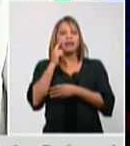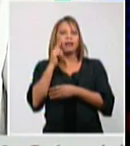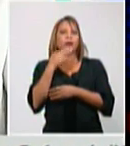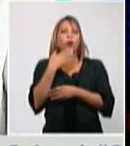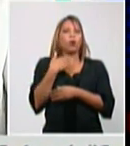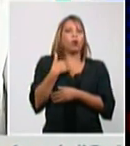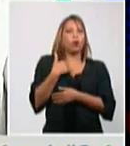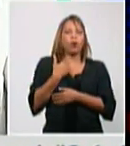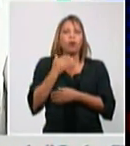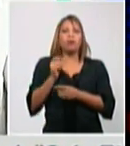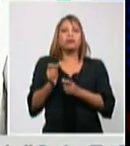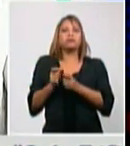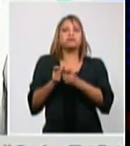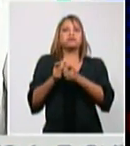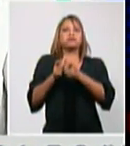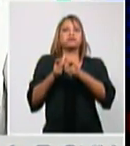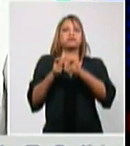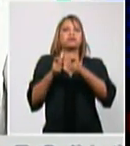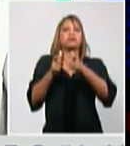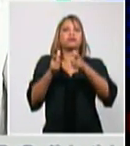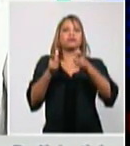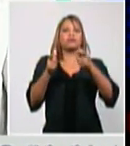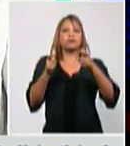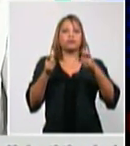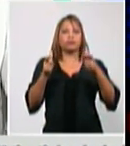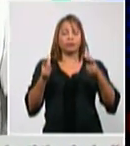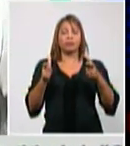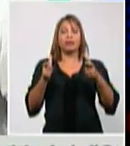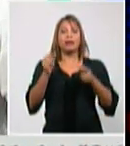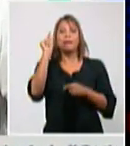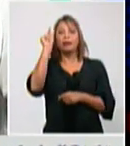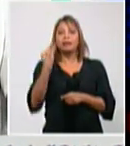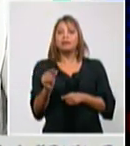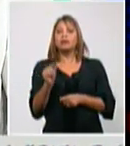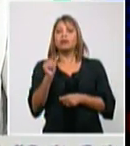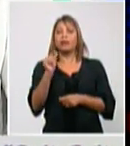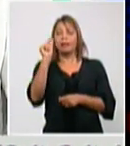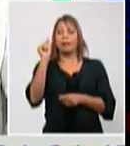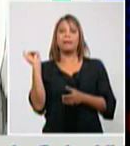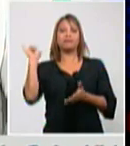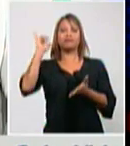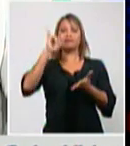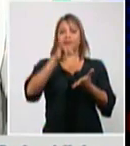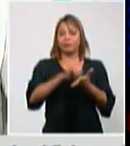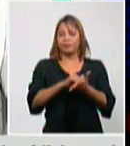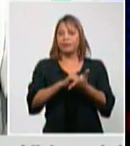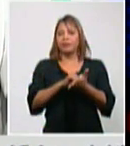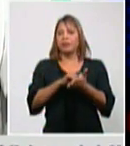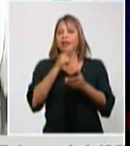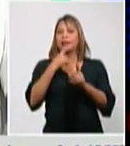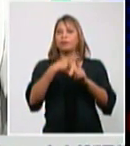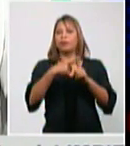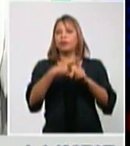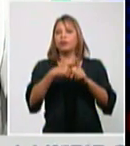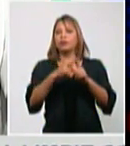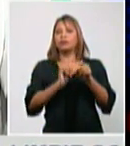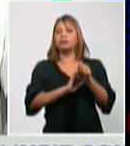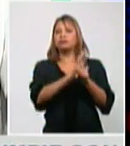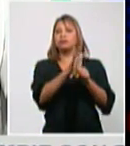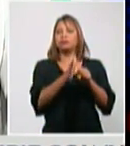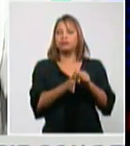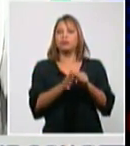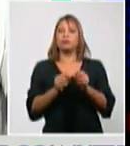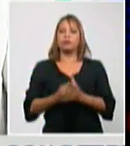incrementando el número de casos importados que se diagnostican con la